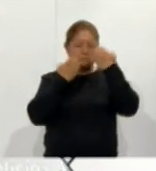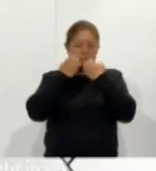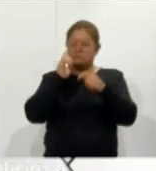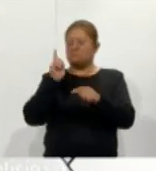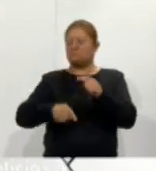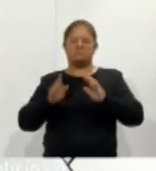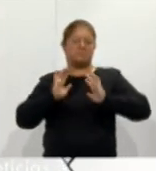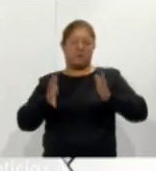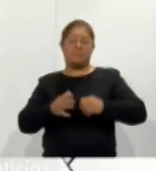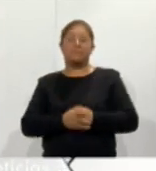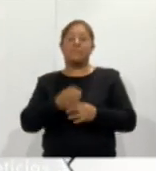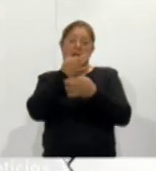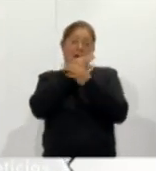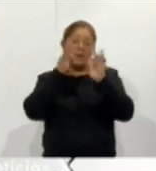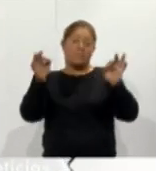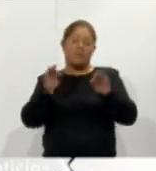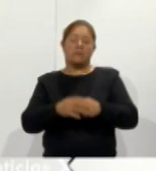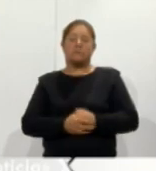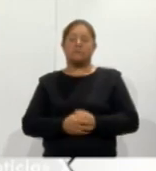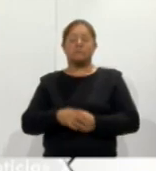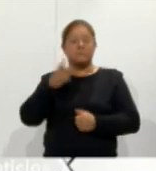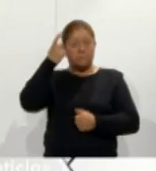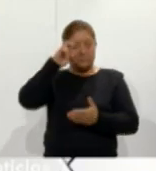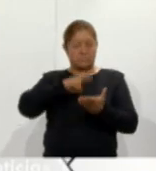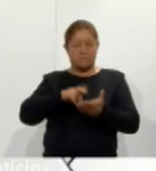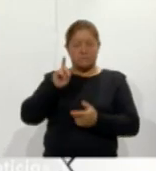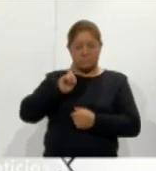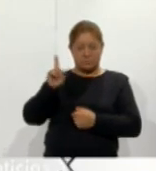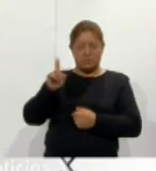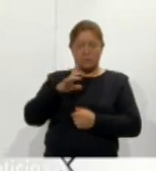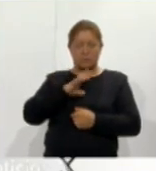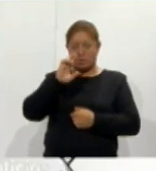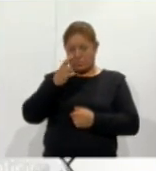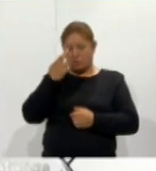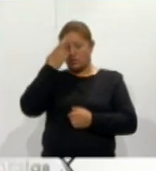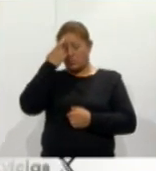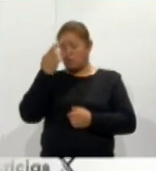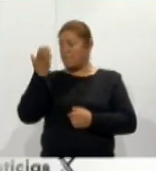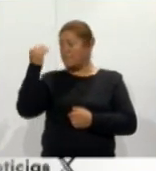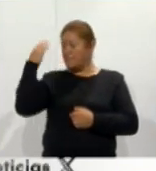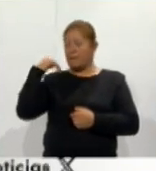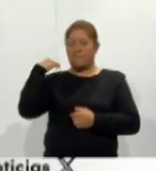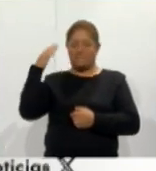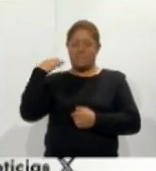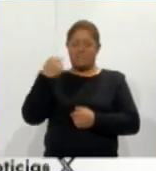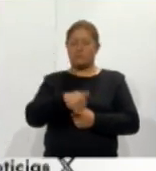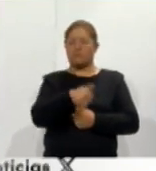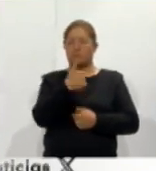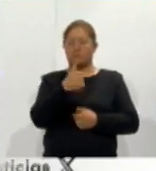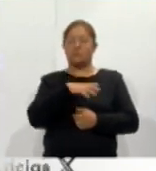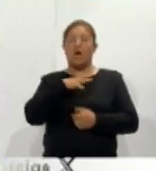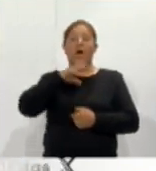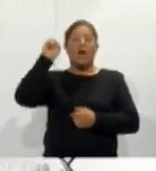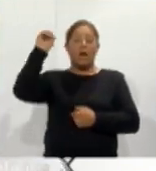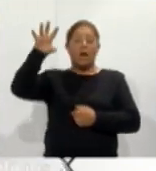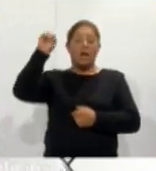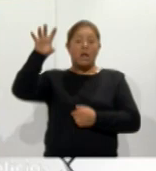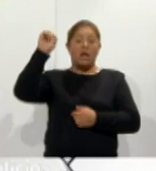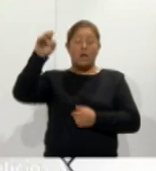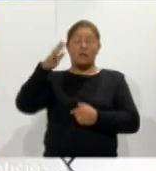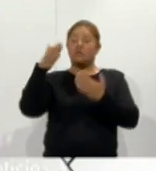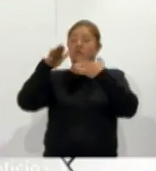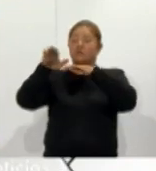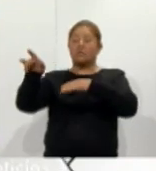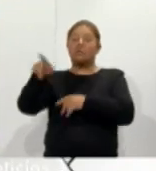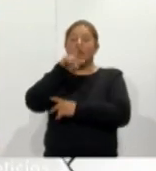En un comunicado la dirección del Parque Nacional Galápagos recordó que el pasado 11 de marzo se generó una alerta sobre la presencia de varias